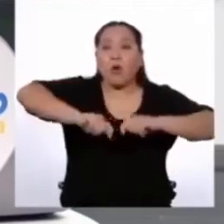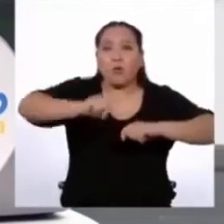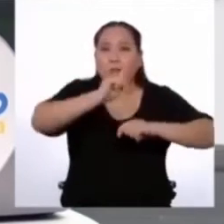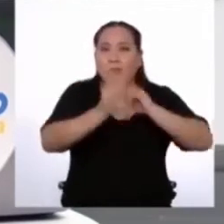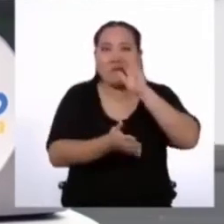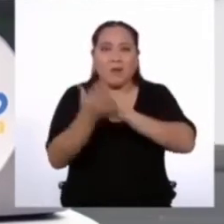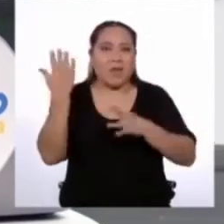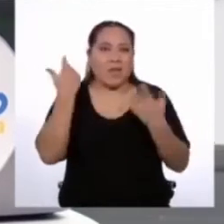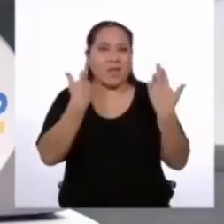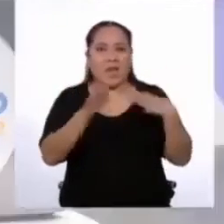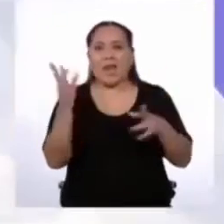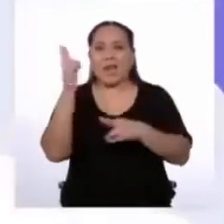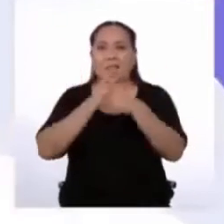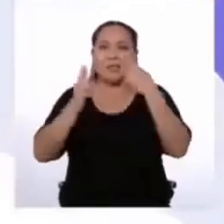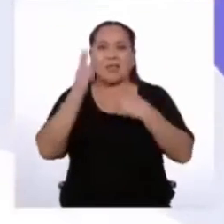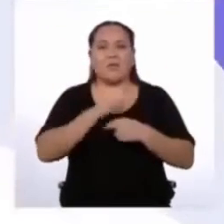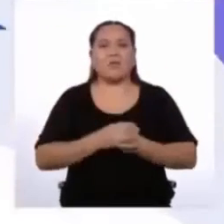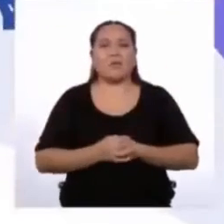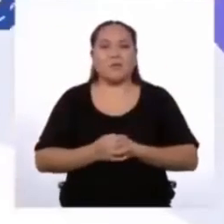se muevan que ya regresamos.